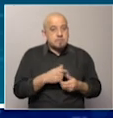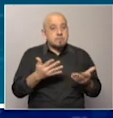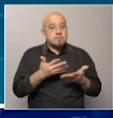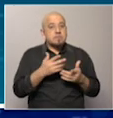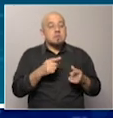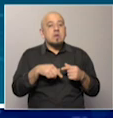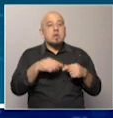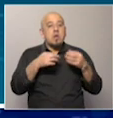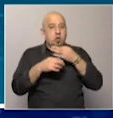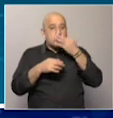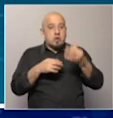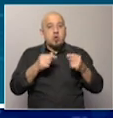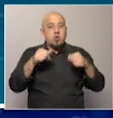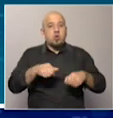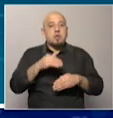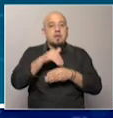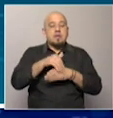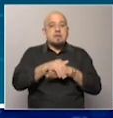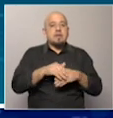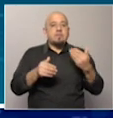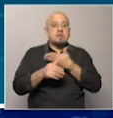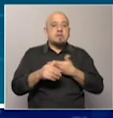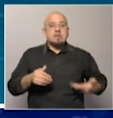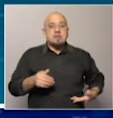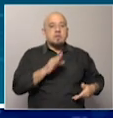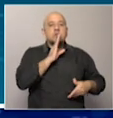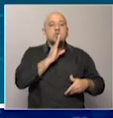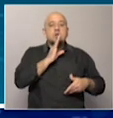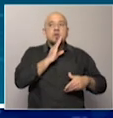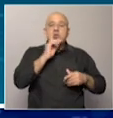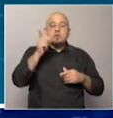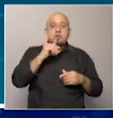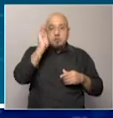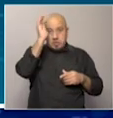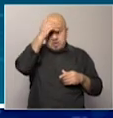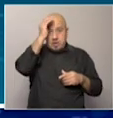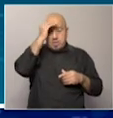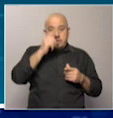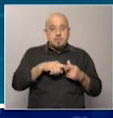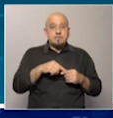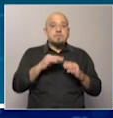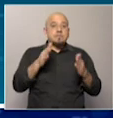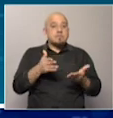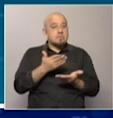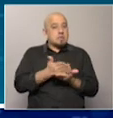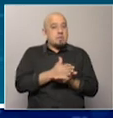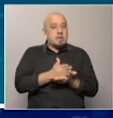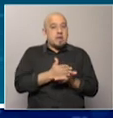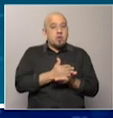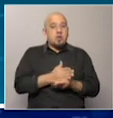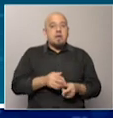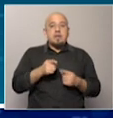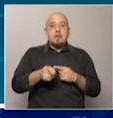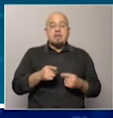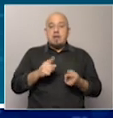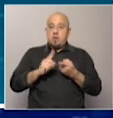porque lo anunció esta tarde el presidente de Estados Unidos, Donald Trump, quien ofició de mediador entre este